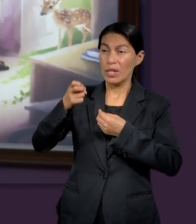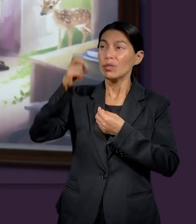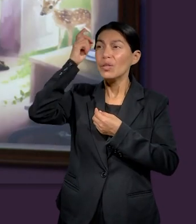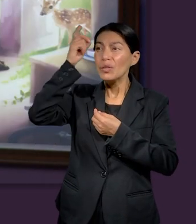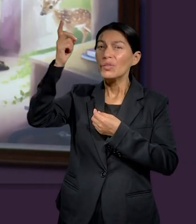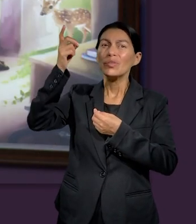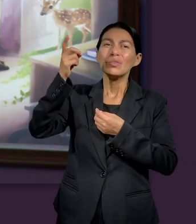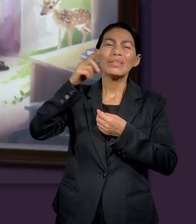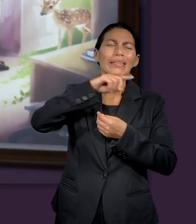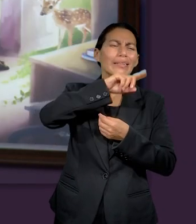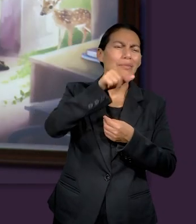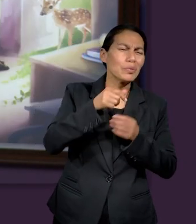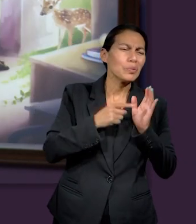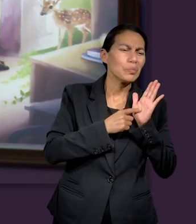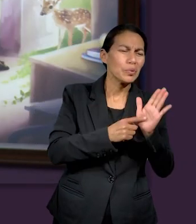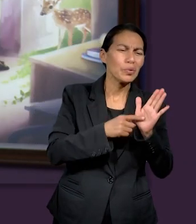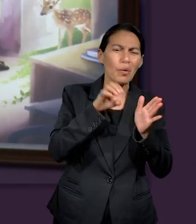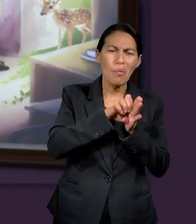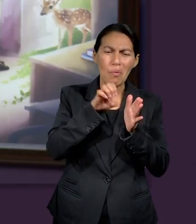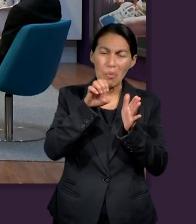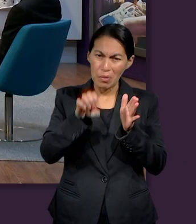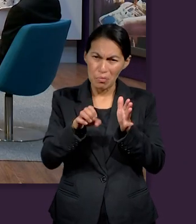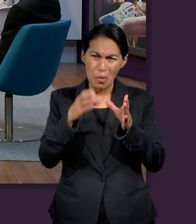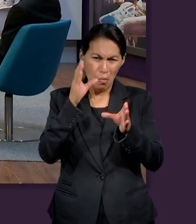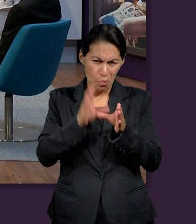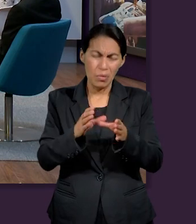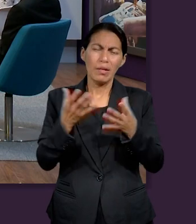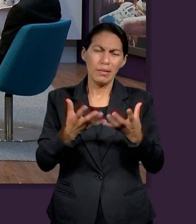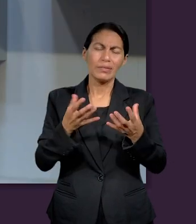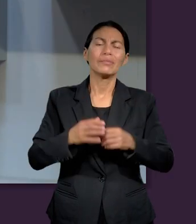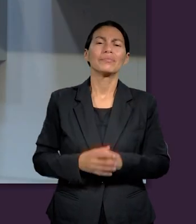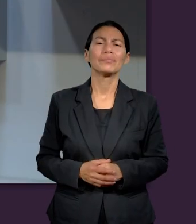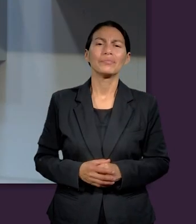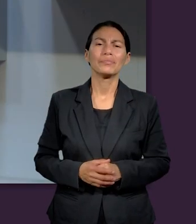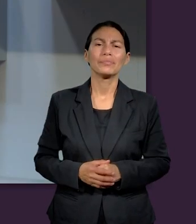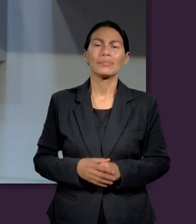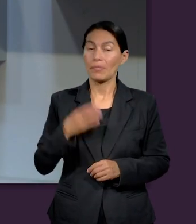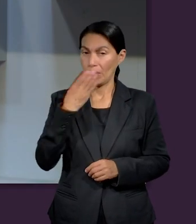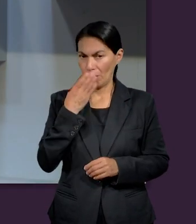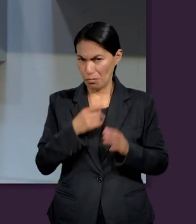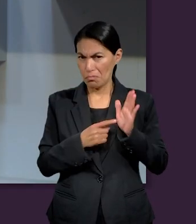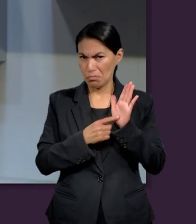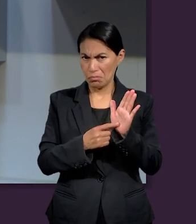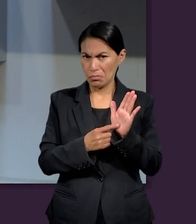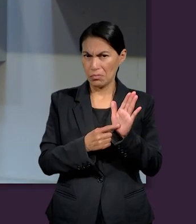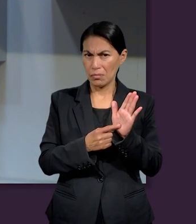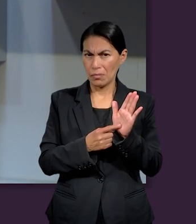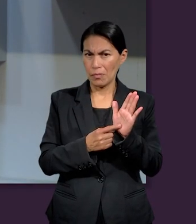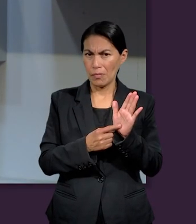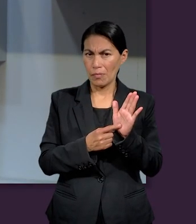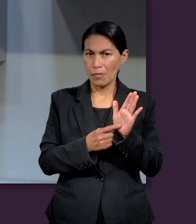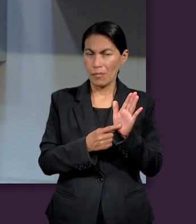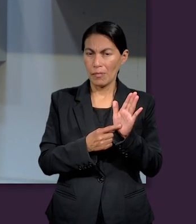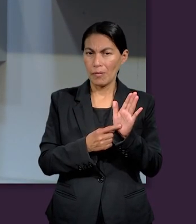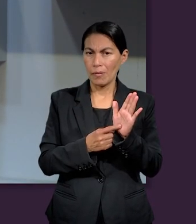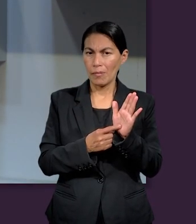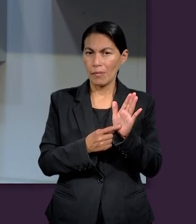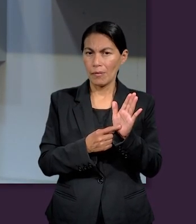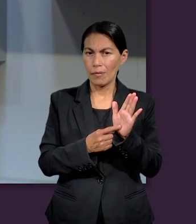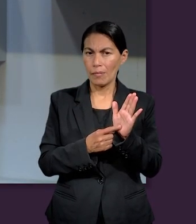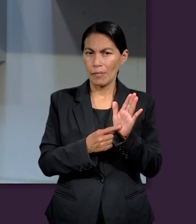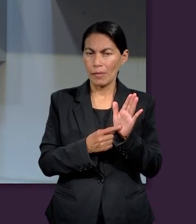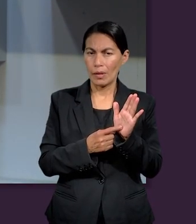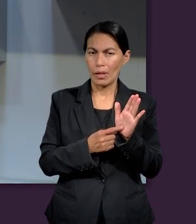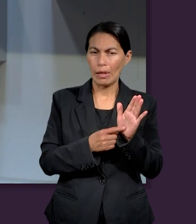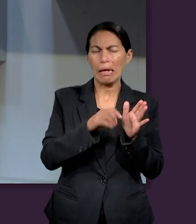Jesús vino a reflejarnos en el Nuevo Testamento y que la palabra de Dios lo decía en muchos textos